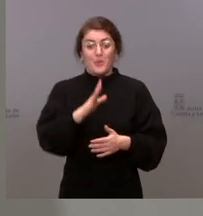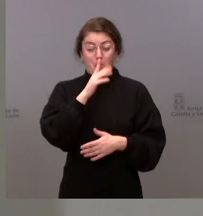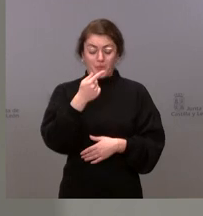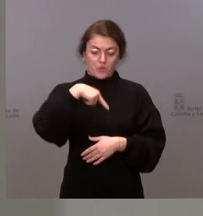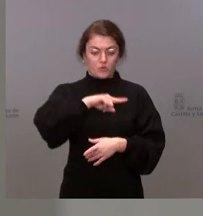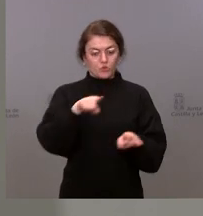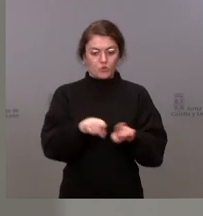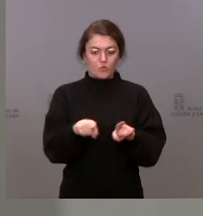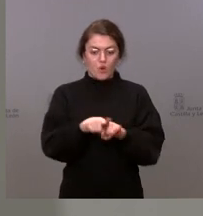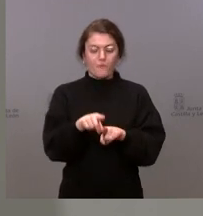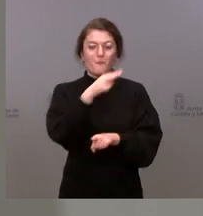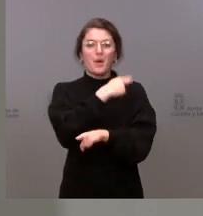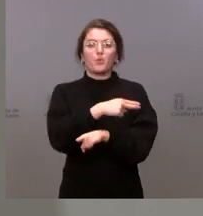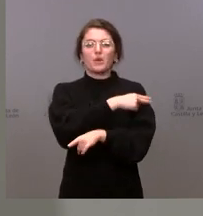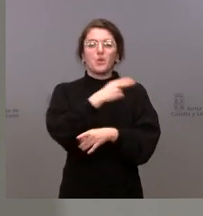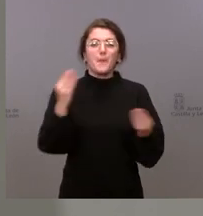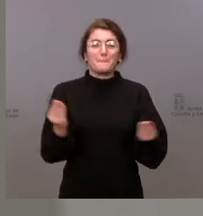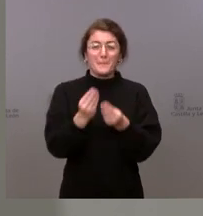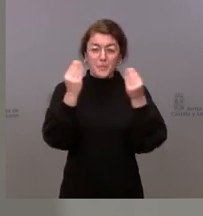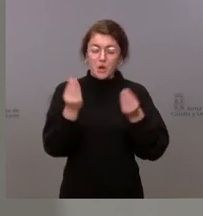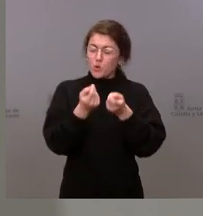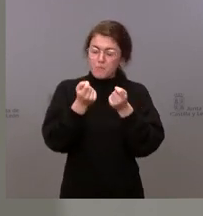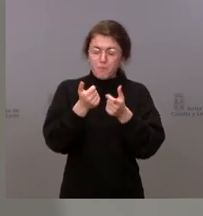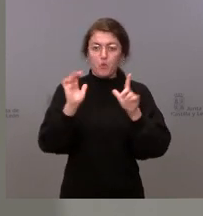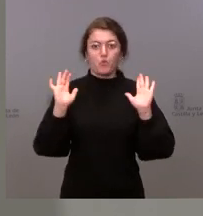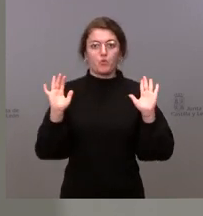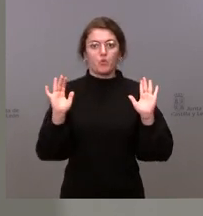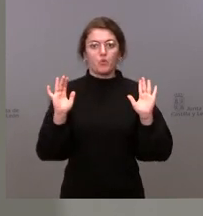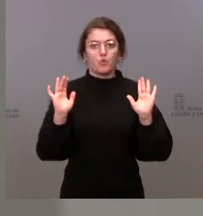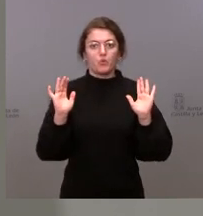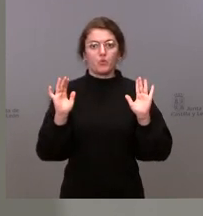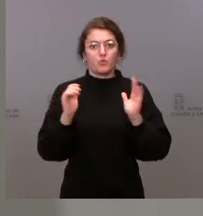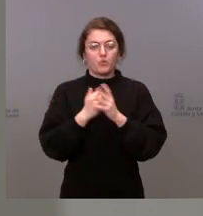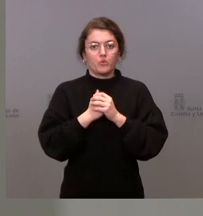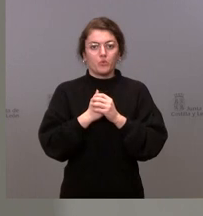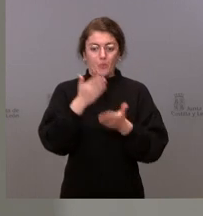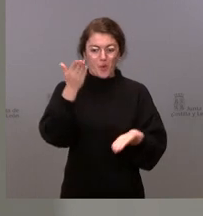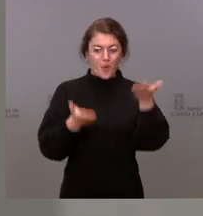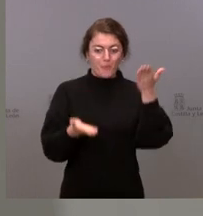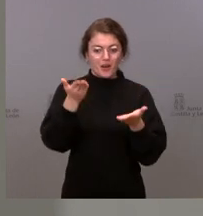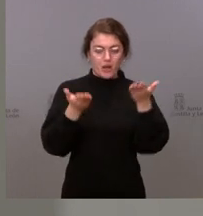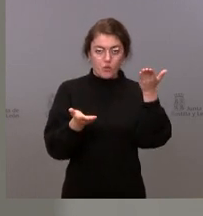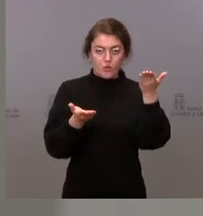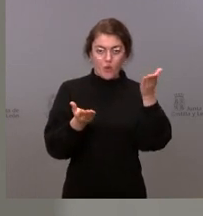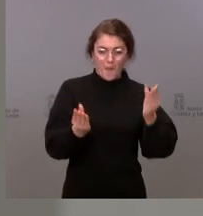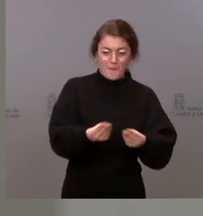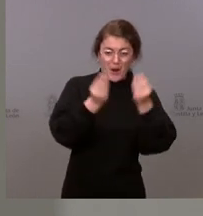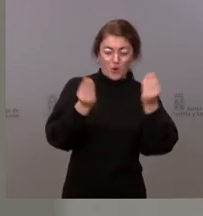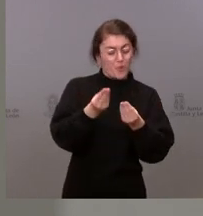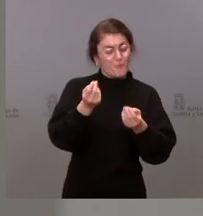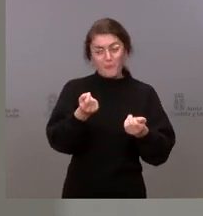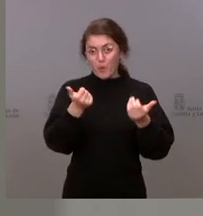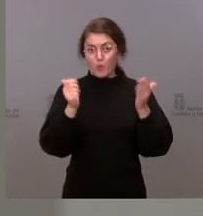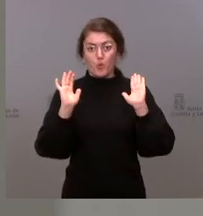y porque lo que sí que parece es que el concepto